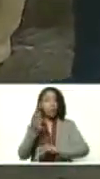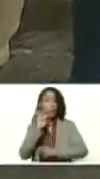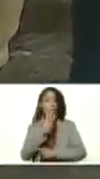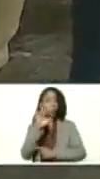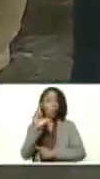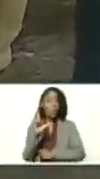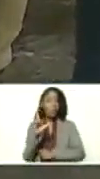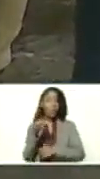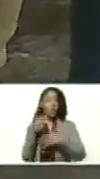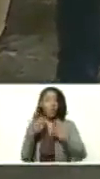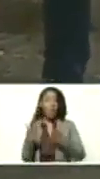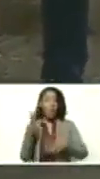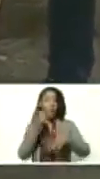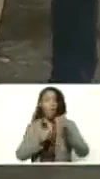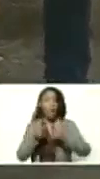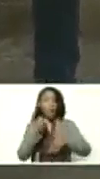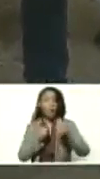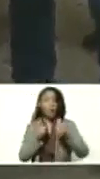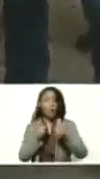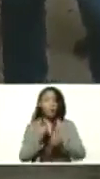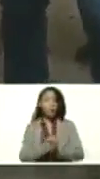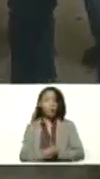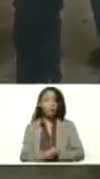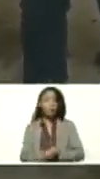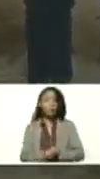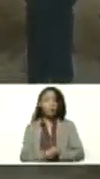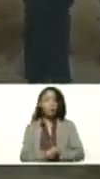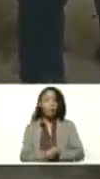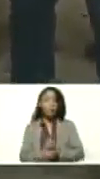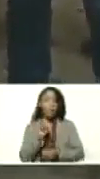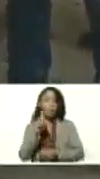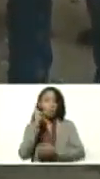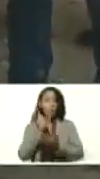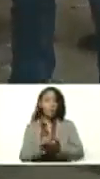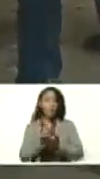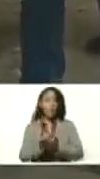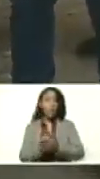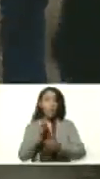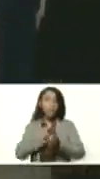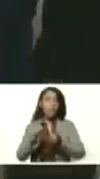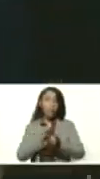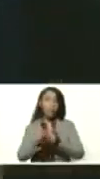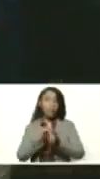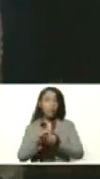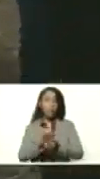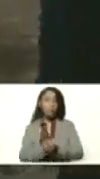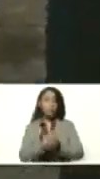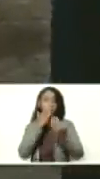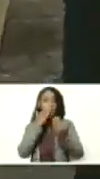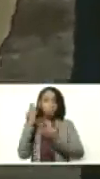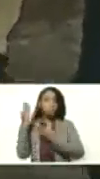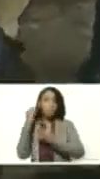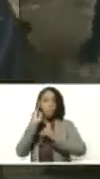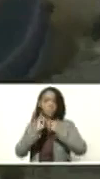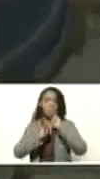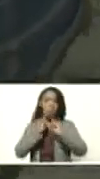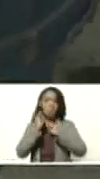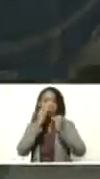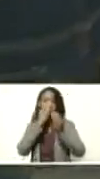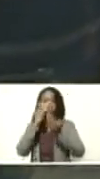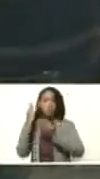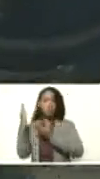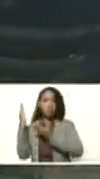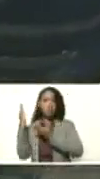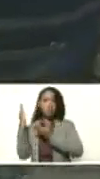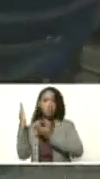de leche de Murciana, un kilo de queso. Ahí está el bebé. Ahí está el bebé. Ahí